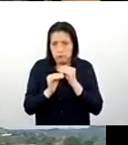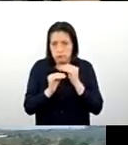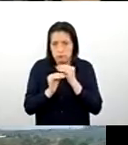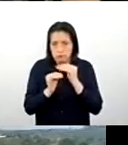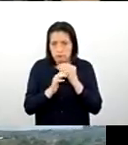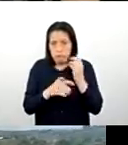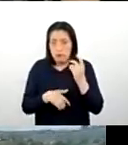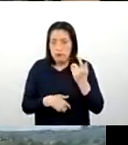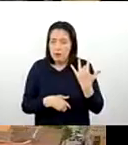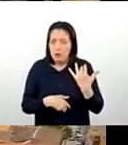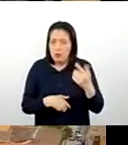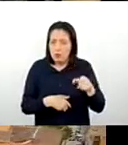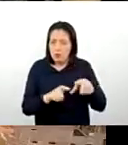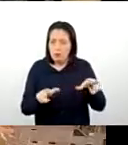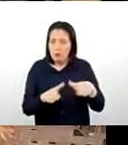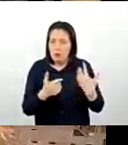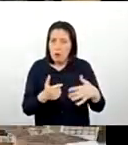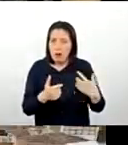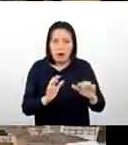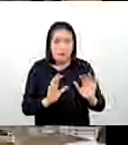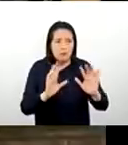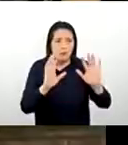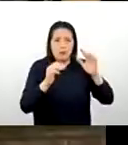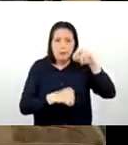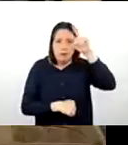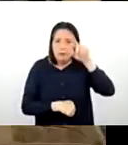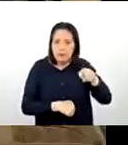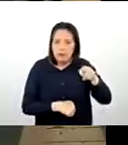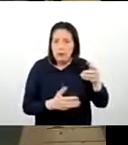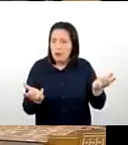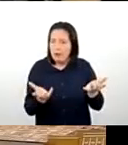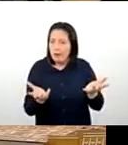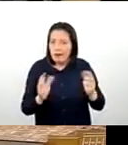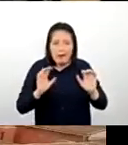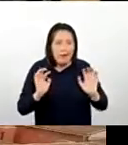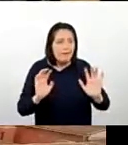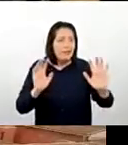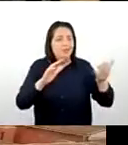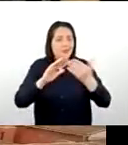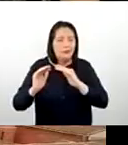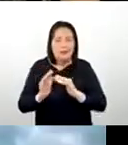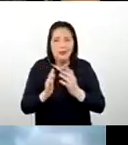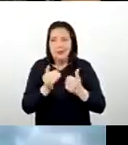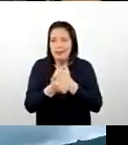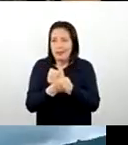En un lugar mágico del Perú, se encuentra la maravillosa ciudad de Ayacucho.